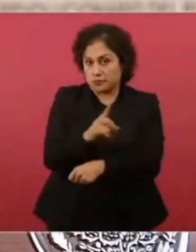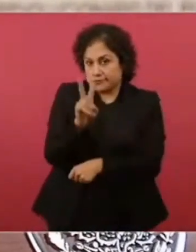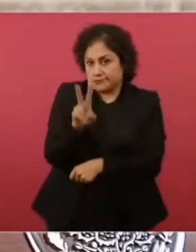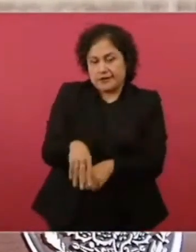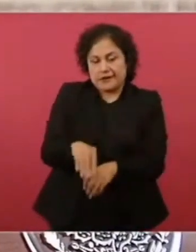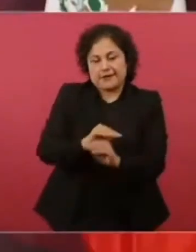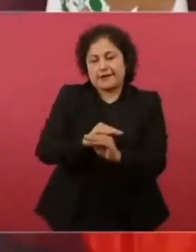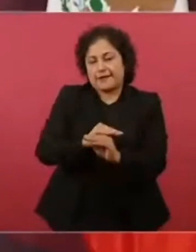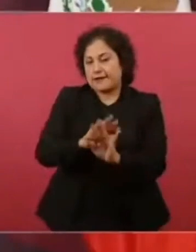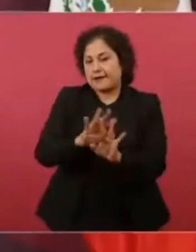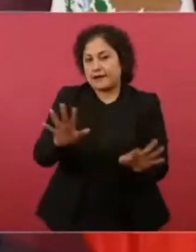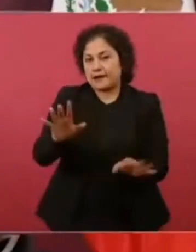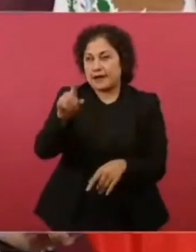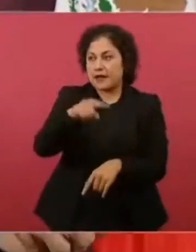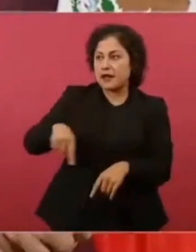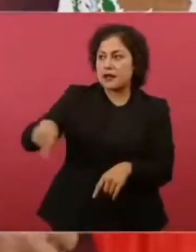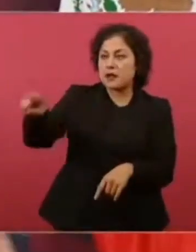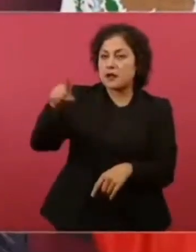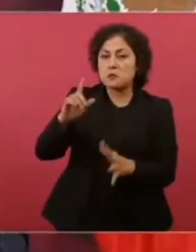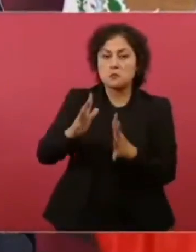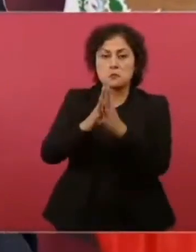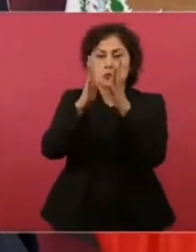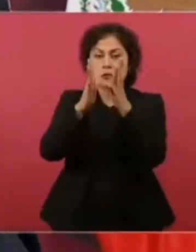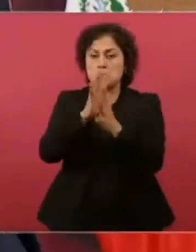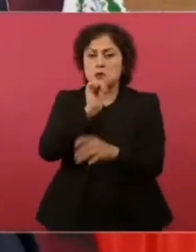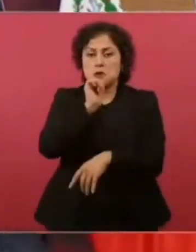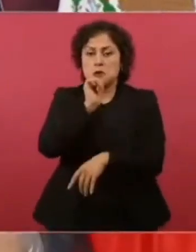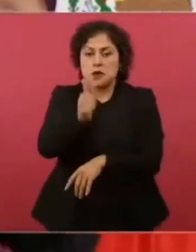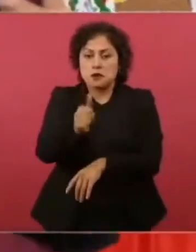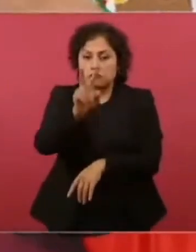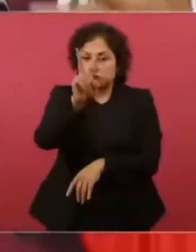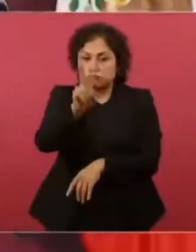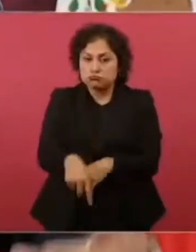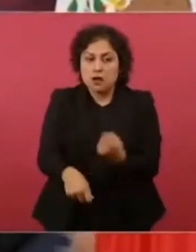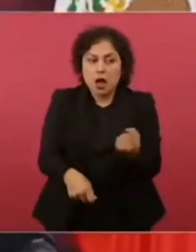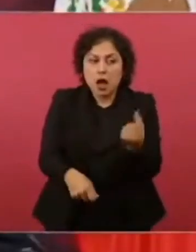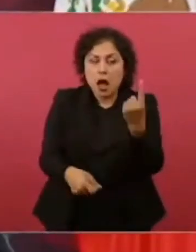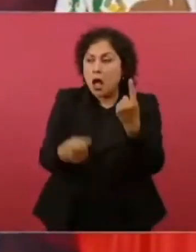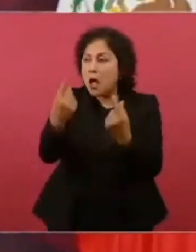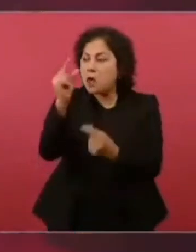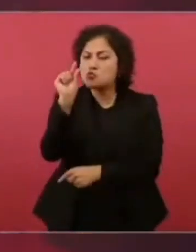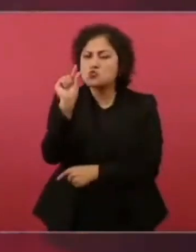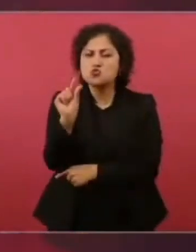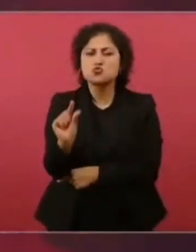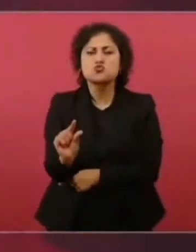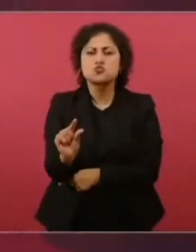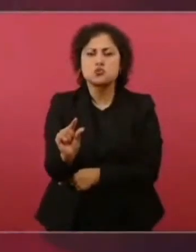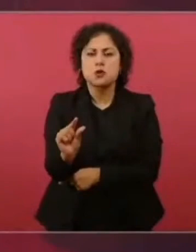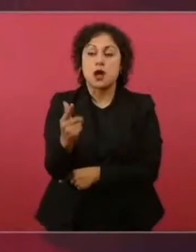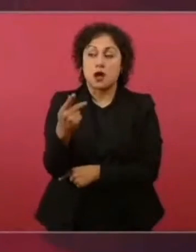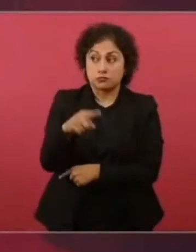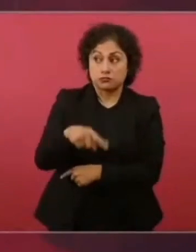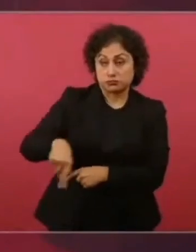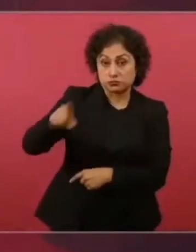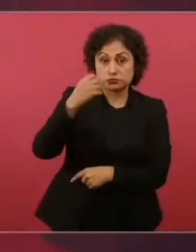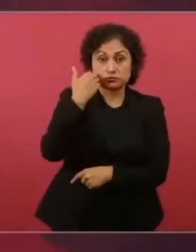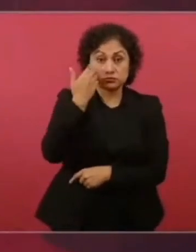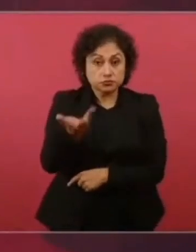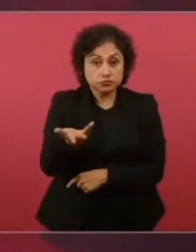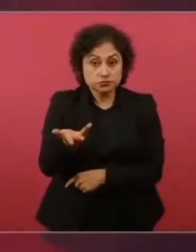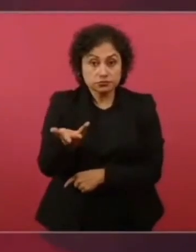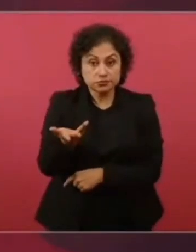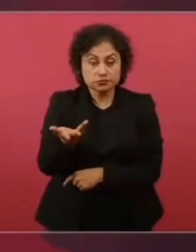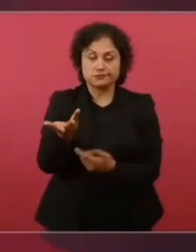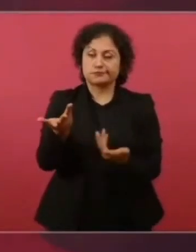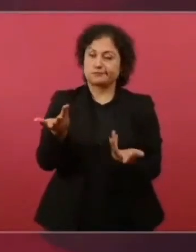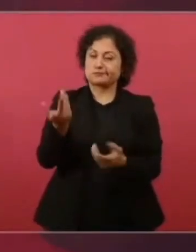todos o que es una minoría la que participa y quieren hacerlo. Entonces, ¿qué hay que quitar todos los